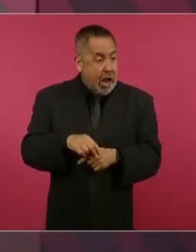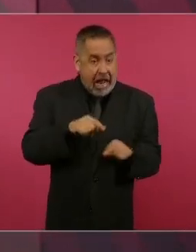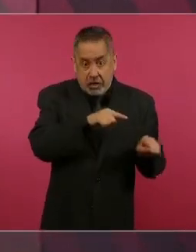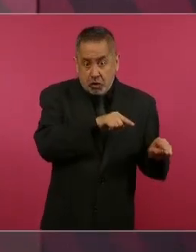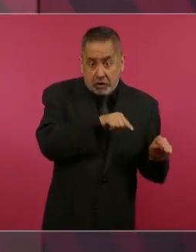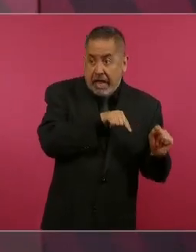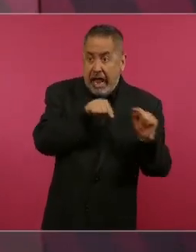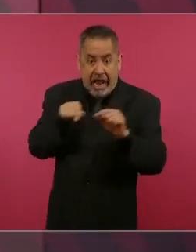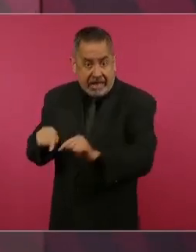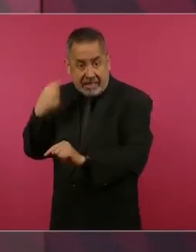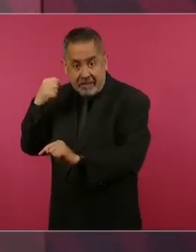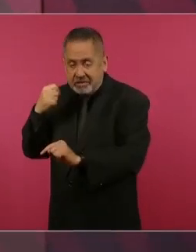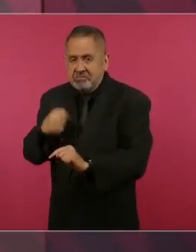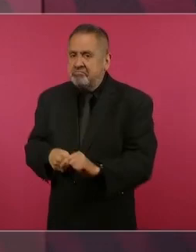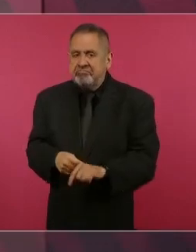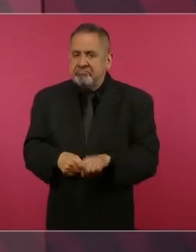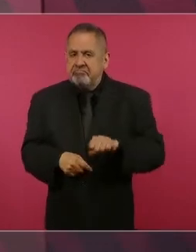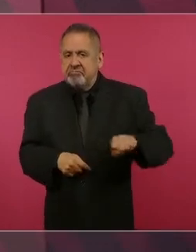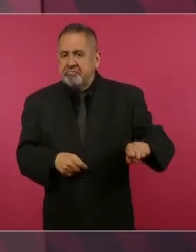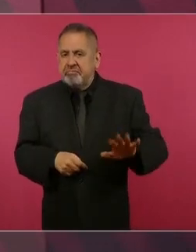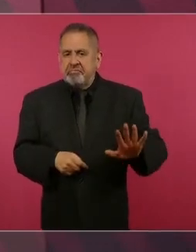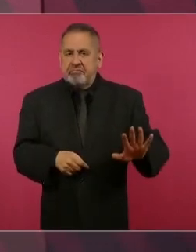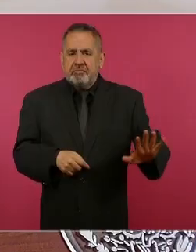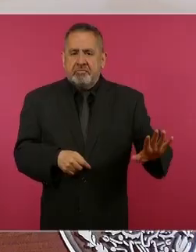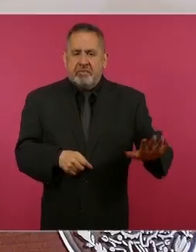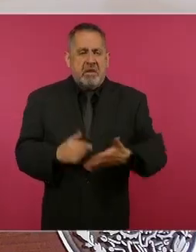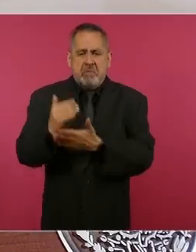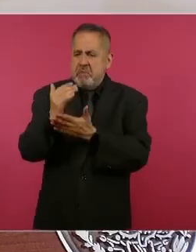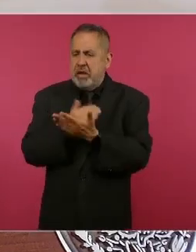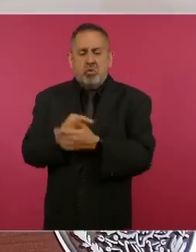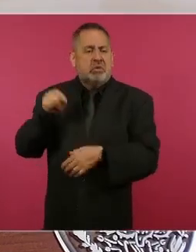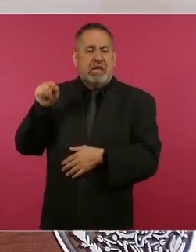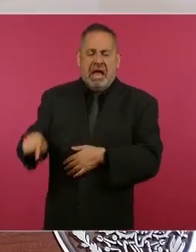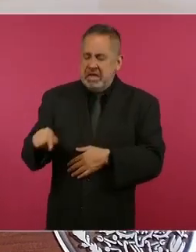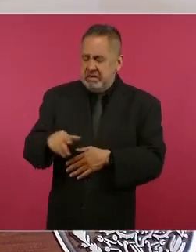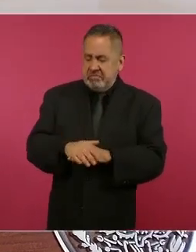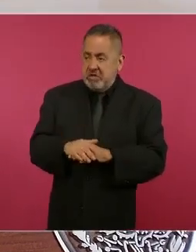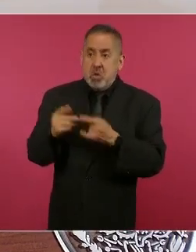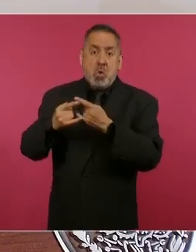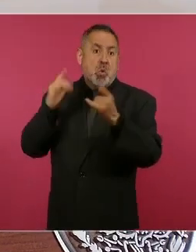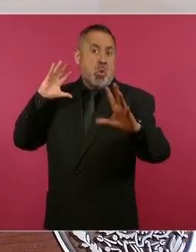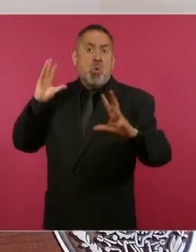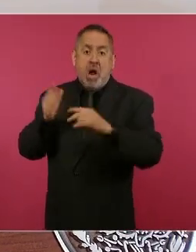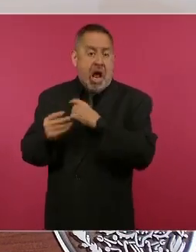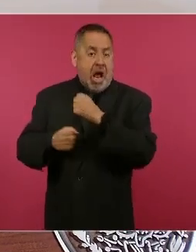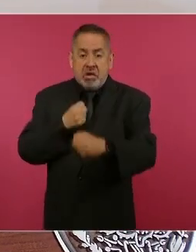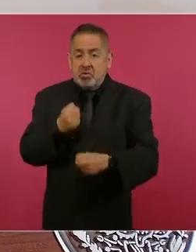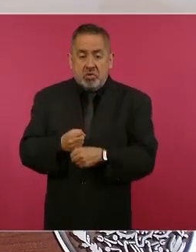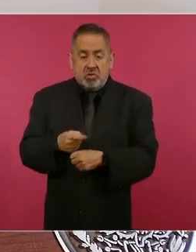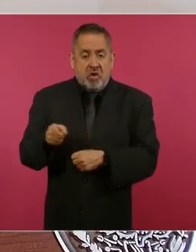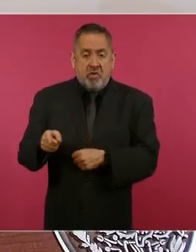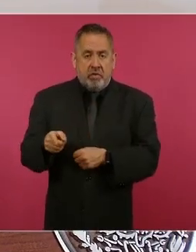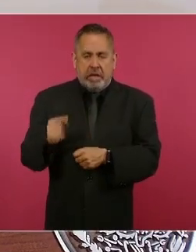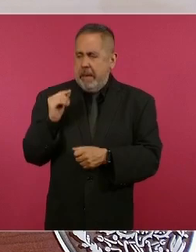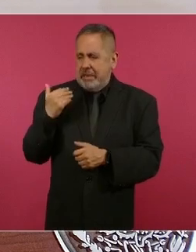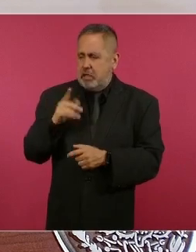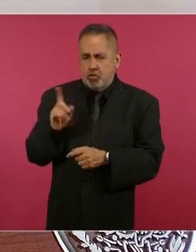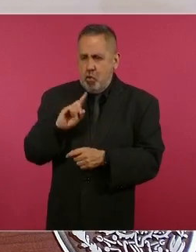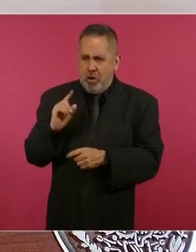en donde tienen menos presencia histórica, no es nueva.